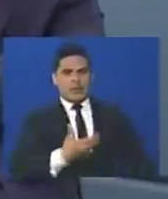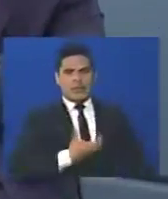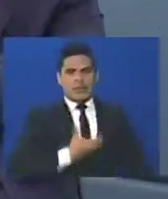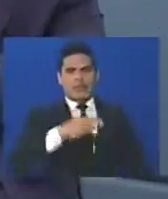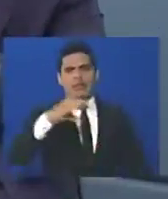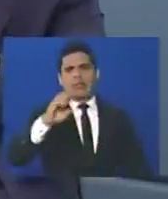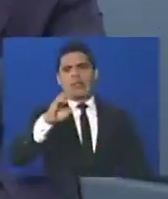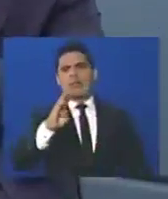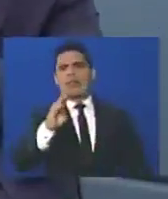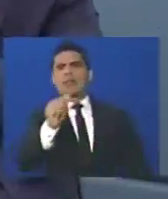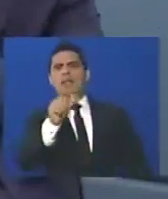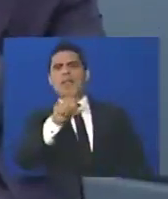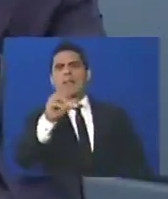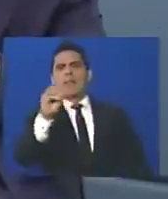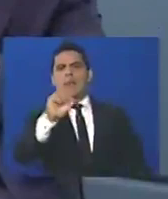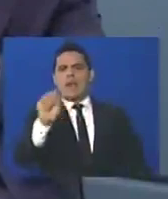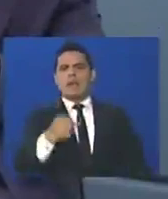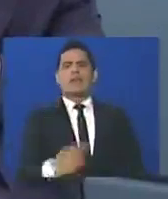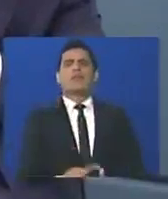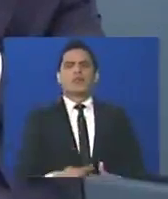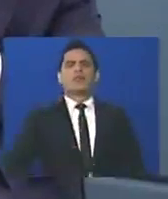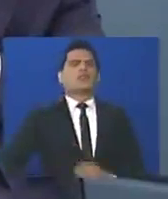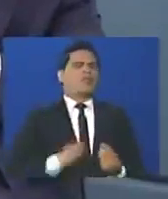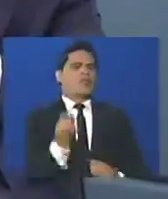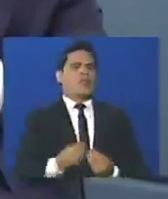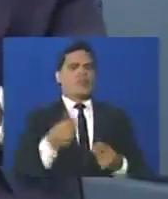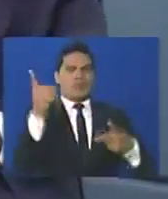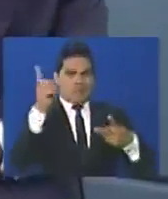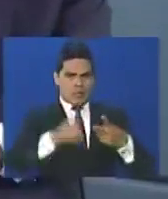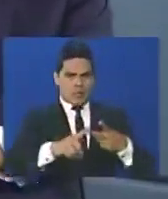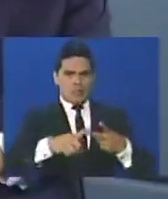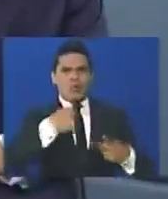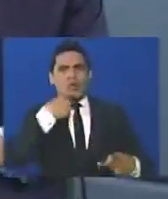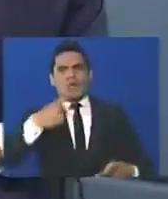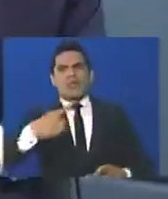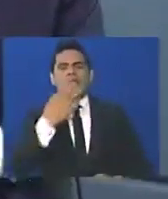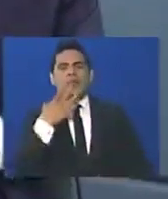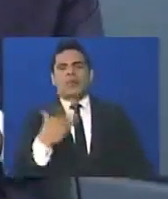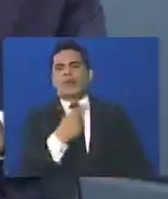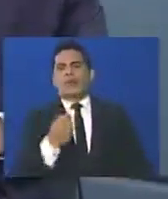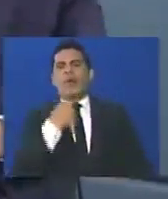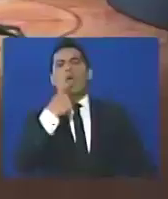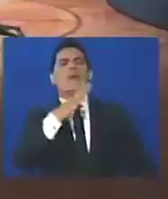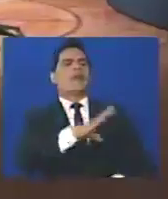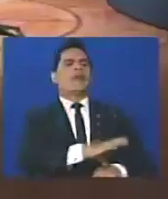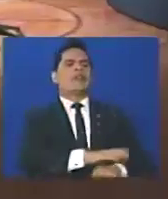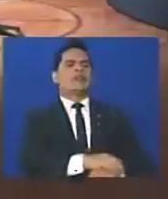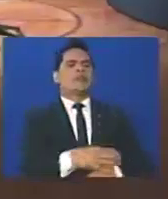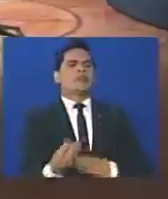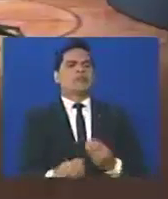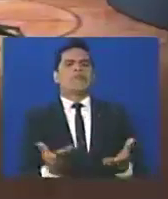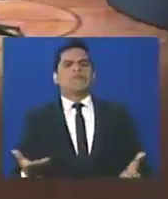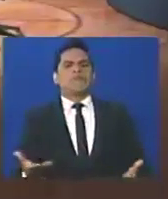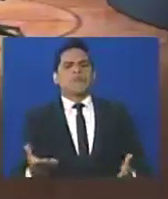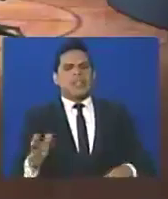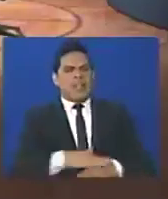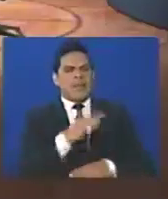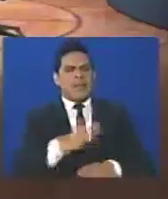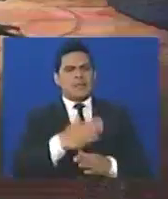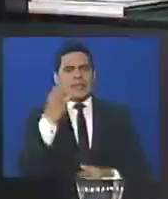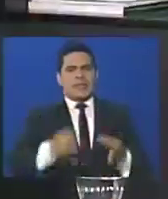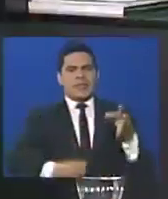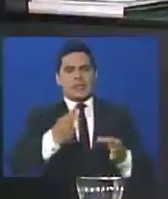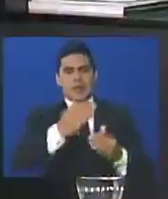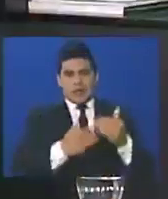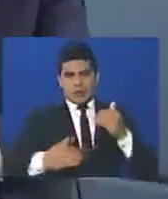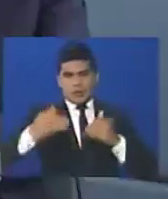alcalde Ceballos, en primer lugar, en segundo lugar, ellos dicen que hubo un desacato, ¿qué ocurriría si el Tribunal Supremo